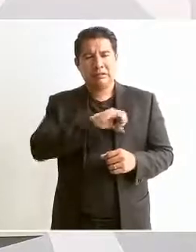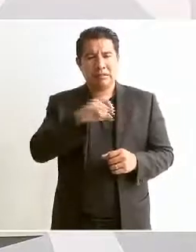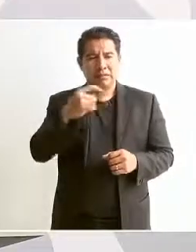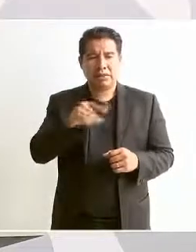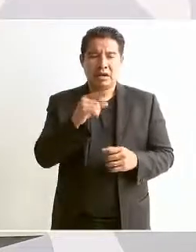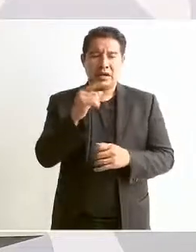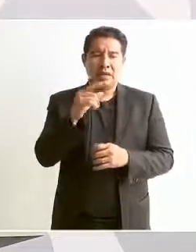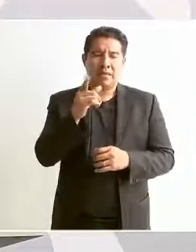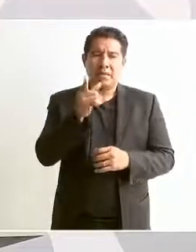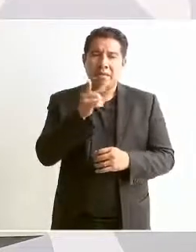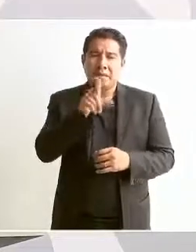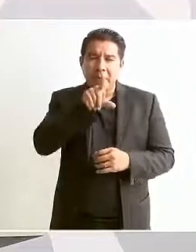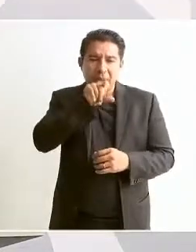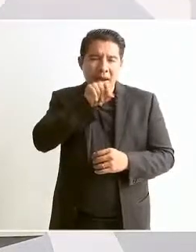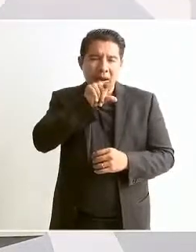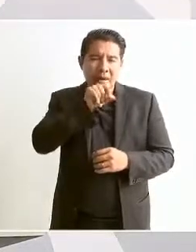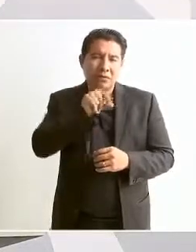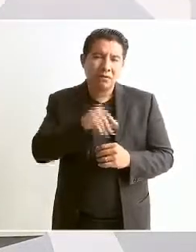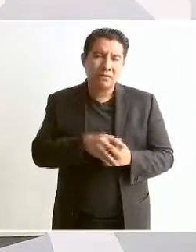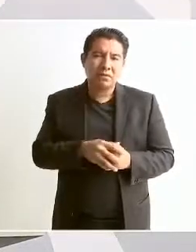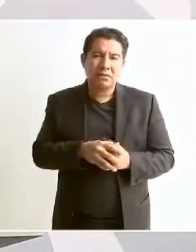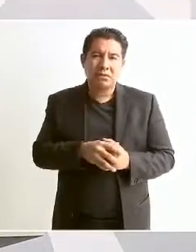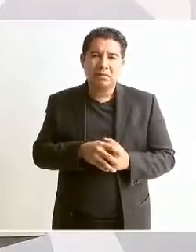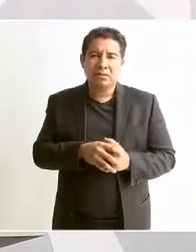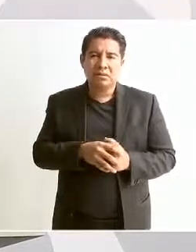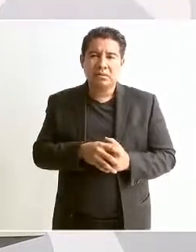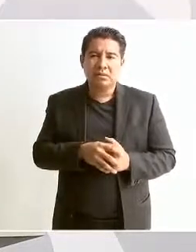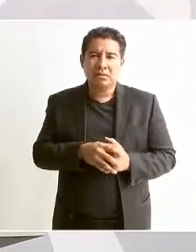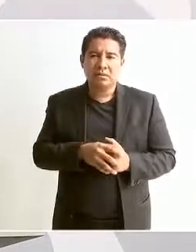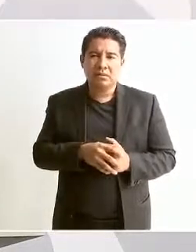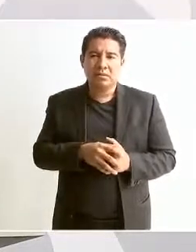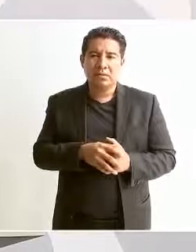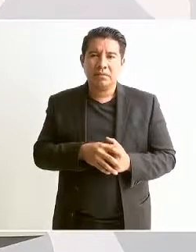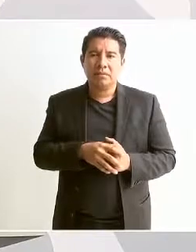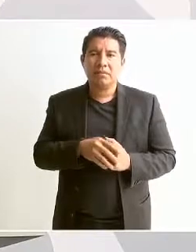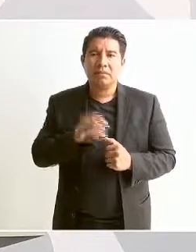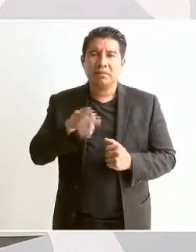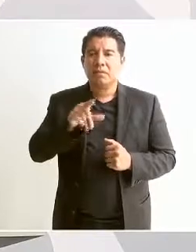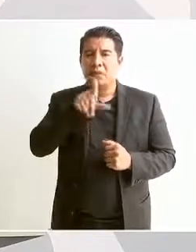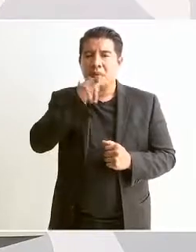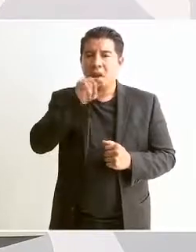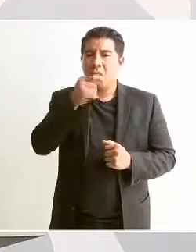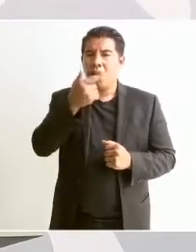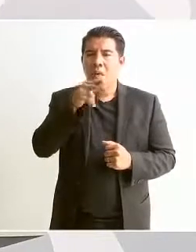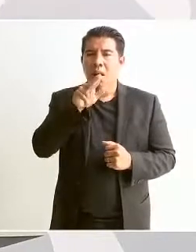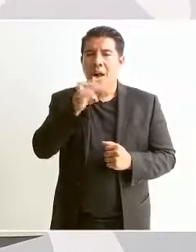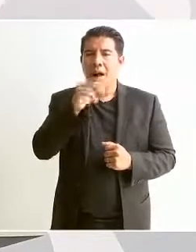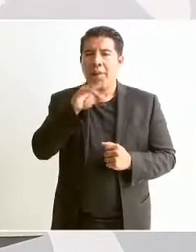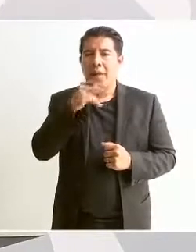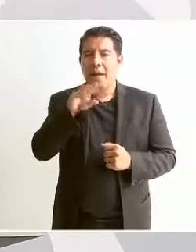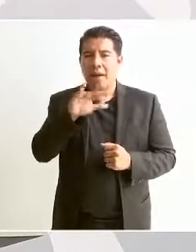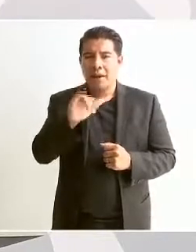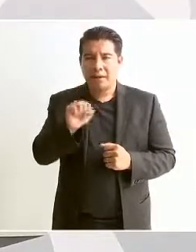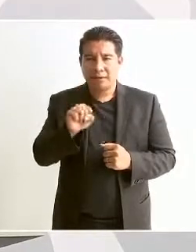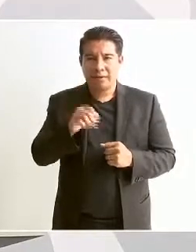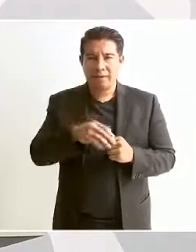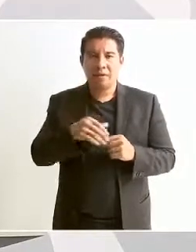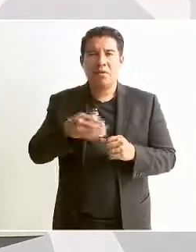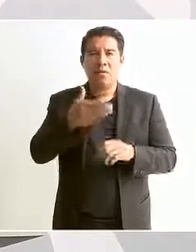pájaros, por las guacamayas, de modo